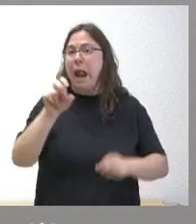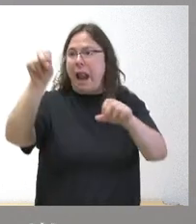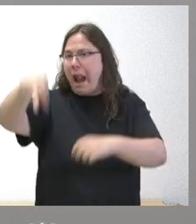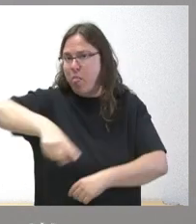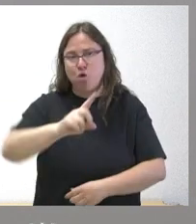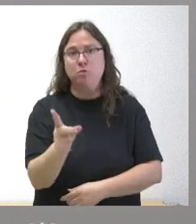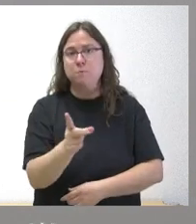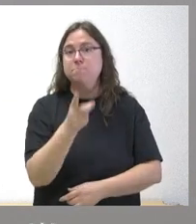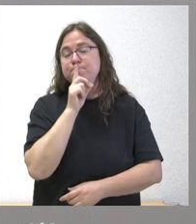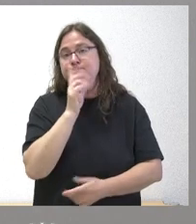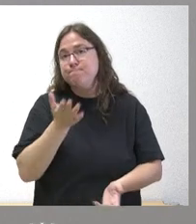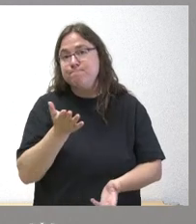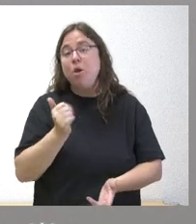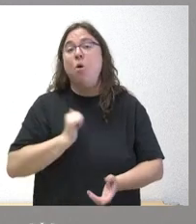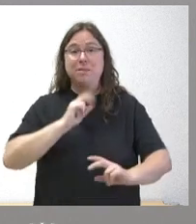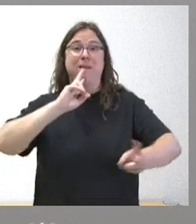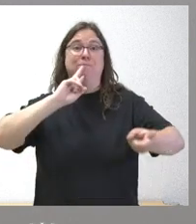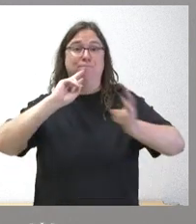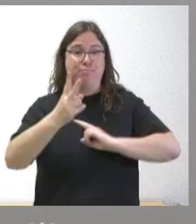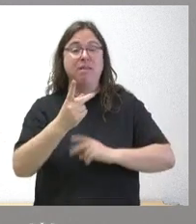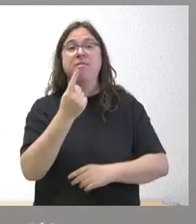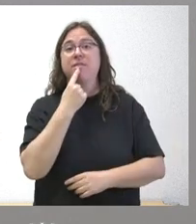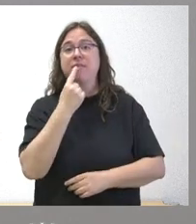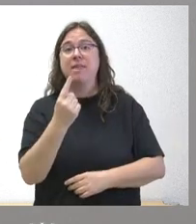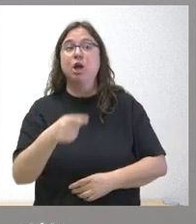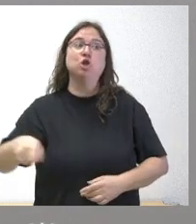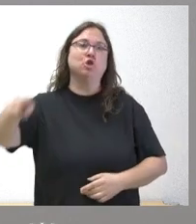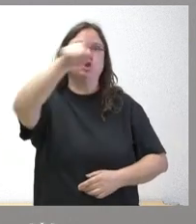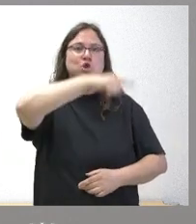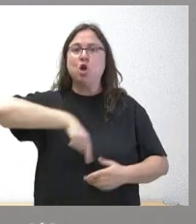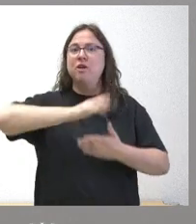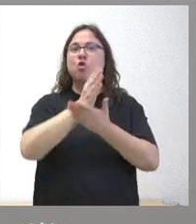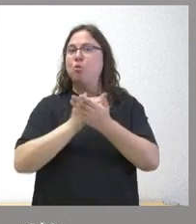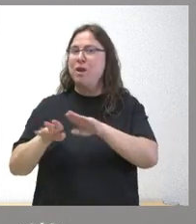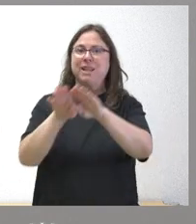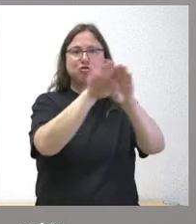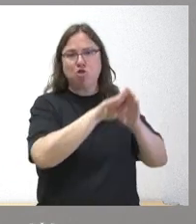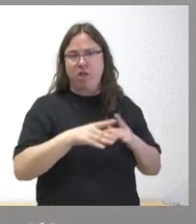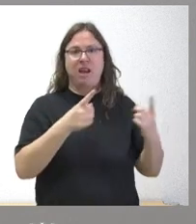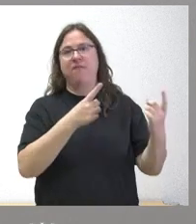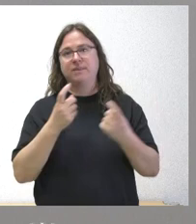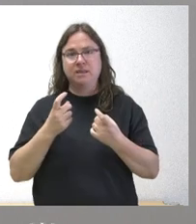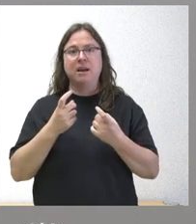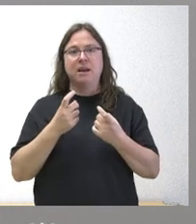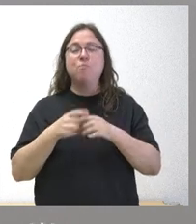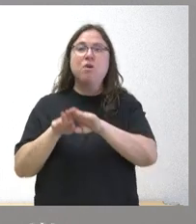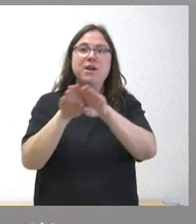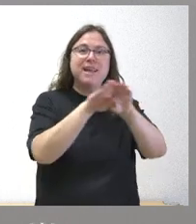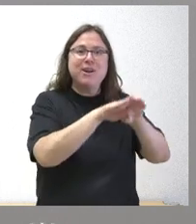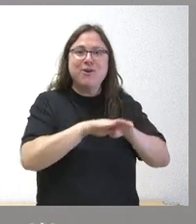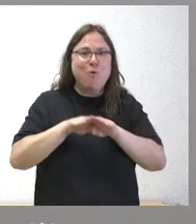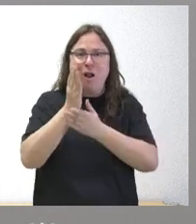tuvo la ocasión en esa respuesta para decir que todas las comunidades autónomas necesitábamos de la igualdad